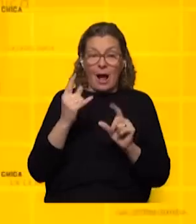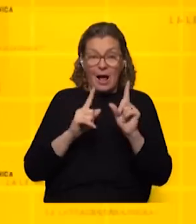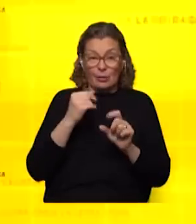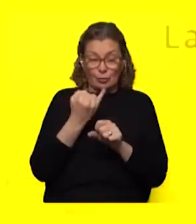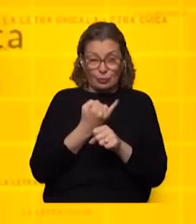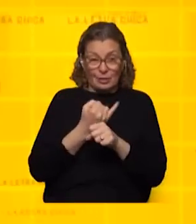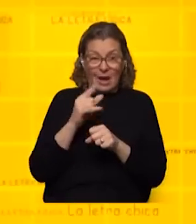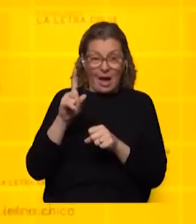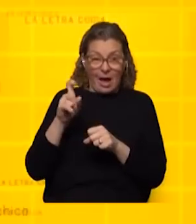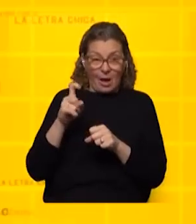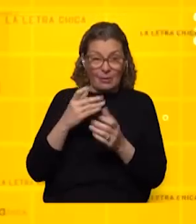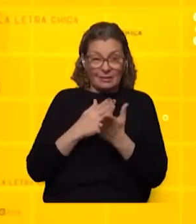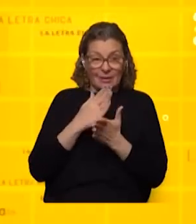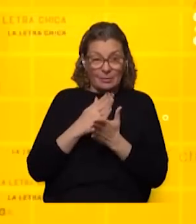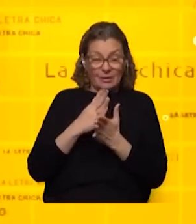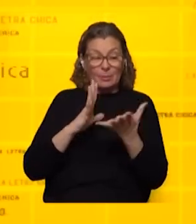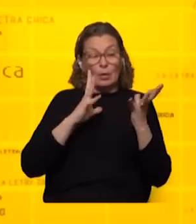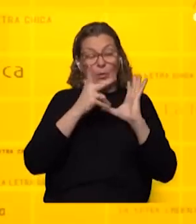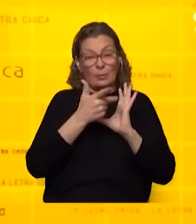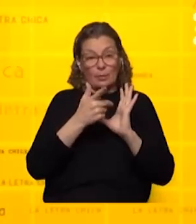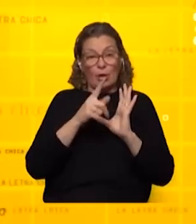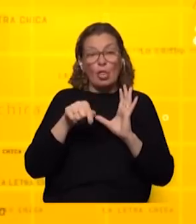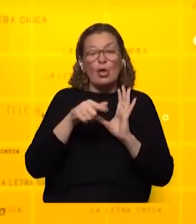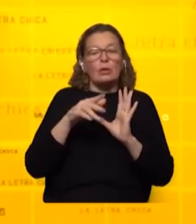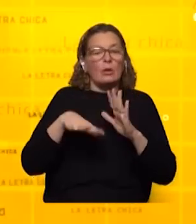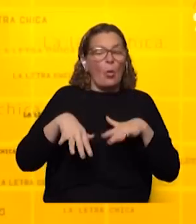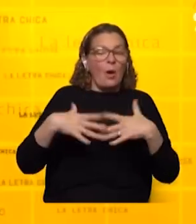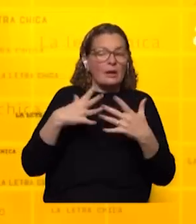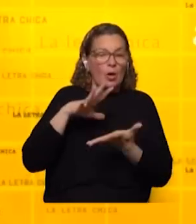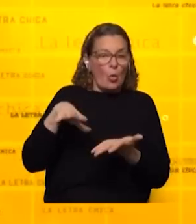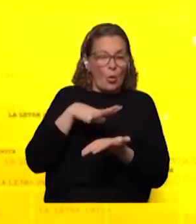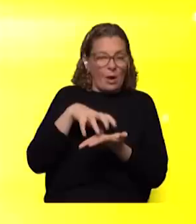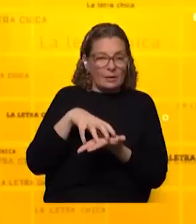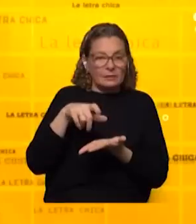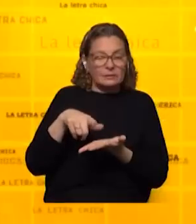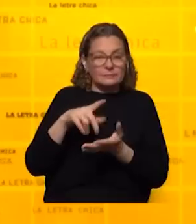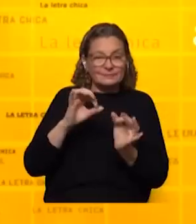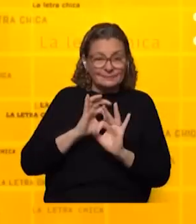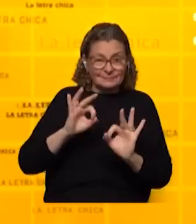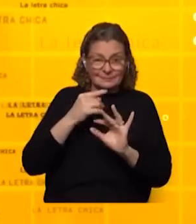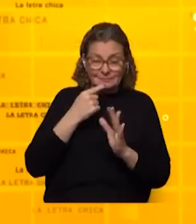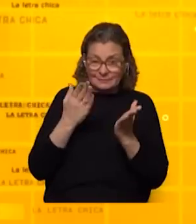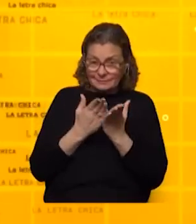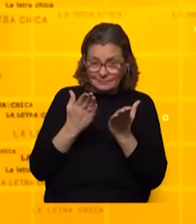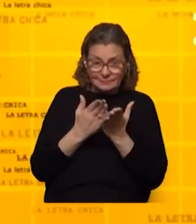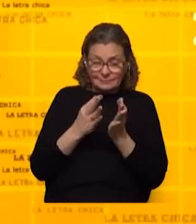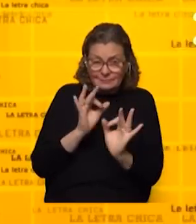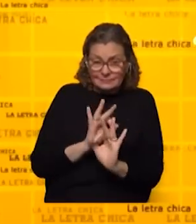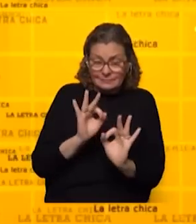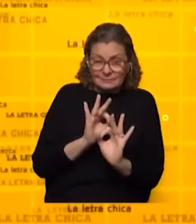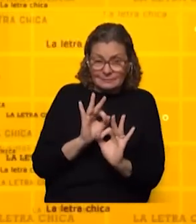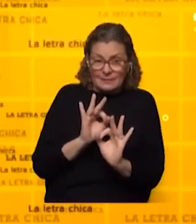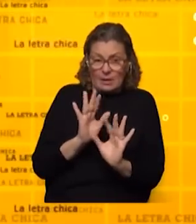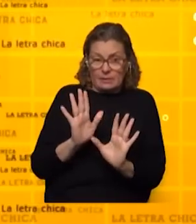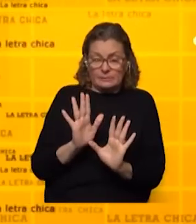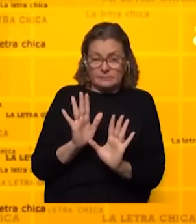potabilizar agua genera siempre consecuencias ambientales lo hagas donde lo hagas lo que pasó acá es que no hay nada dicho ni estudiado en ningún momento